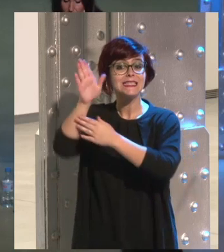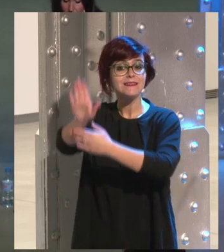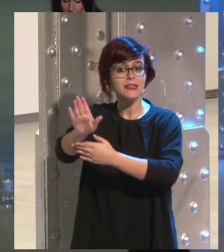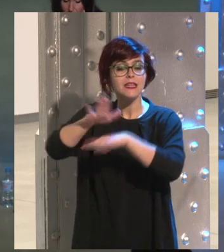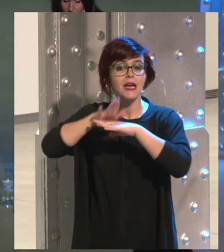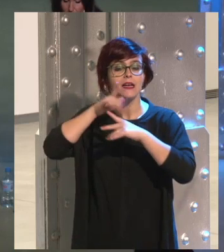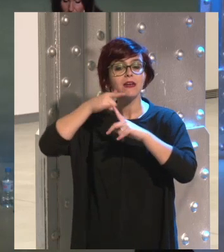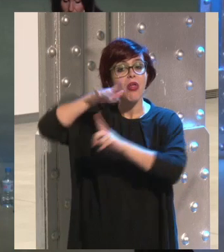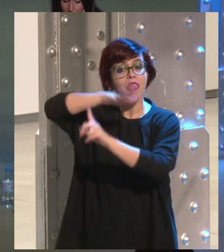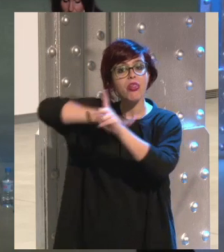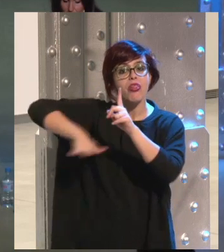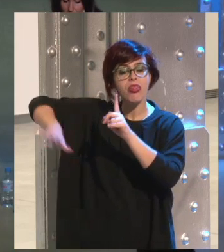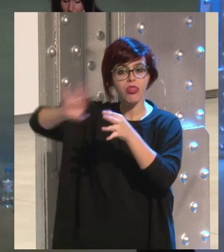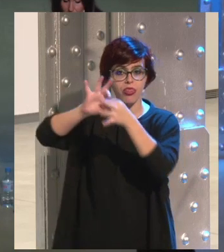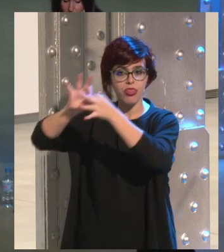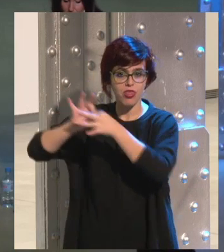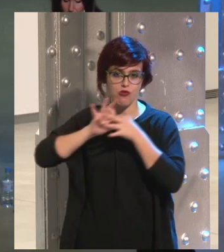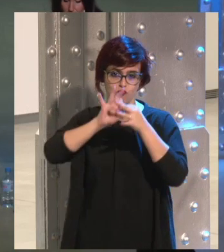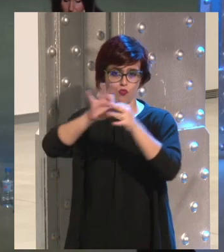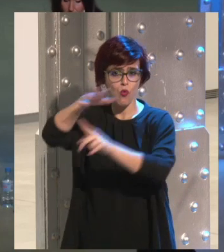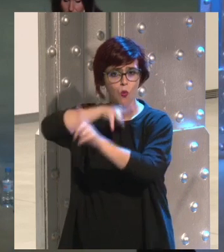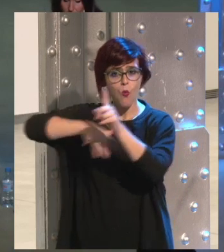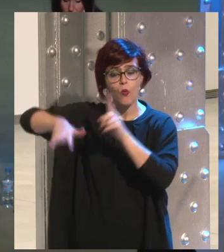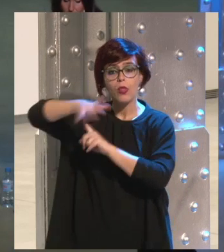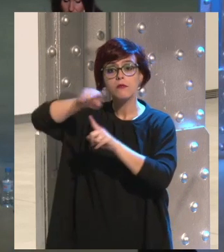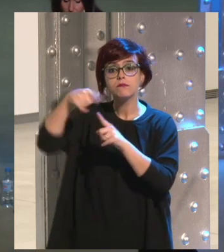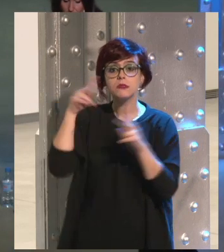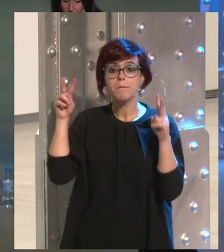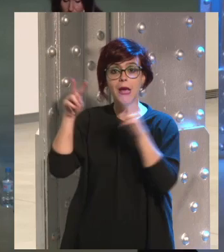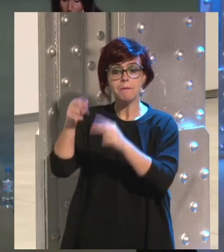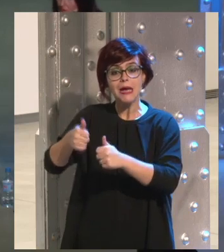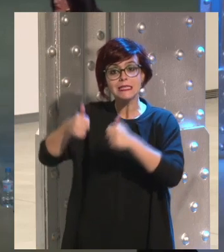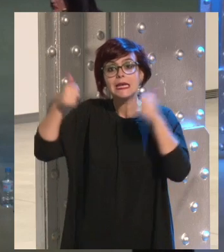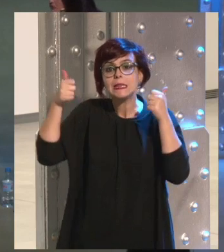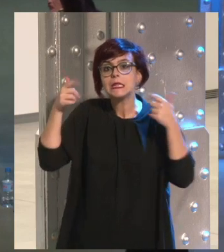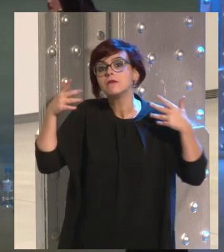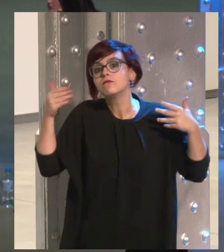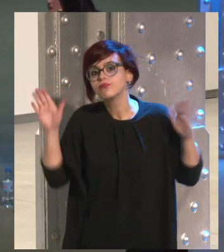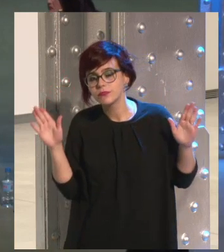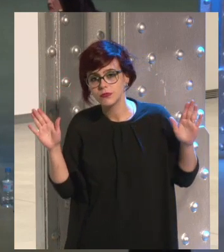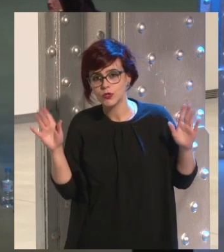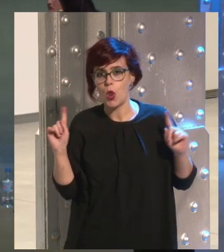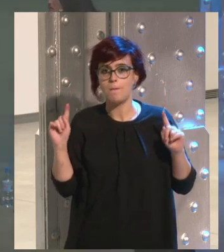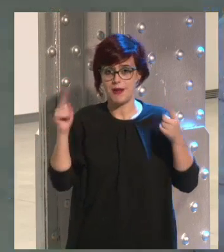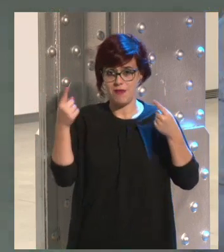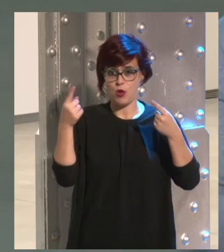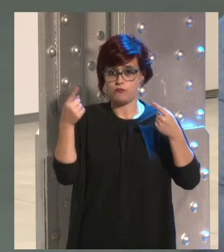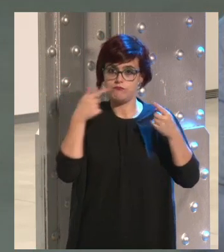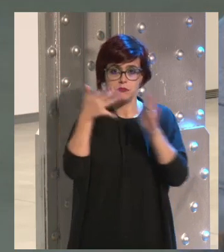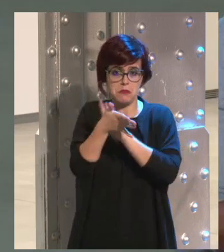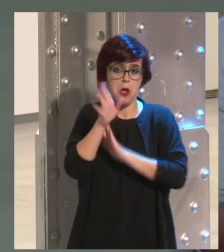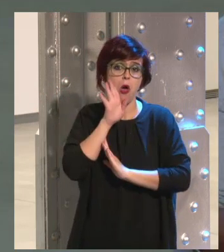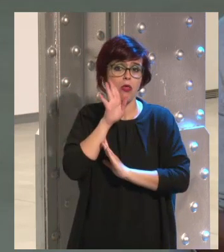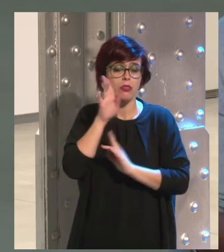principio a su círculo más cercano. Otra cosa es que lo pueda ver más gente. ¿Vale? Yo creo que esa es la primera de las explicaciones.